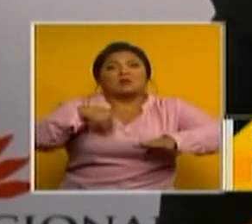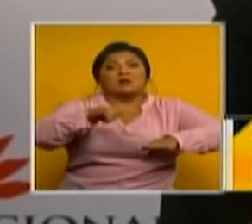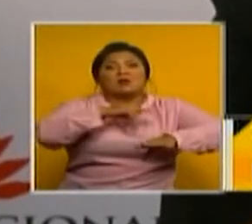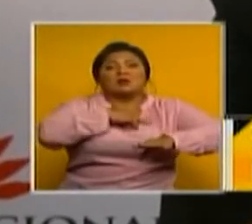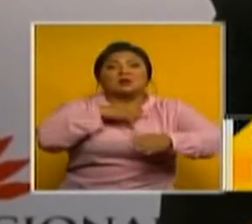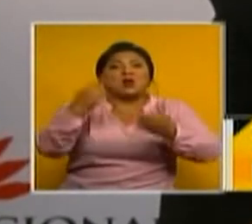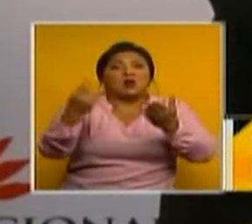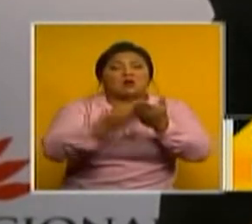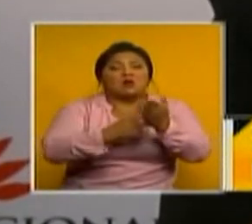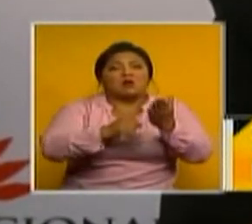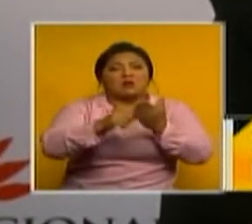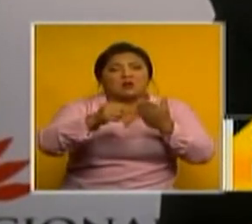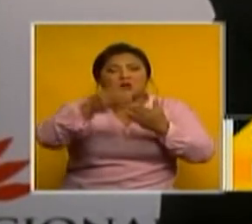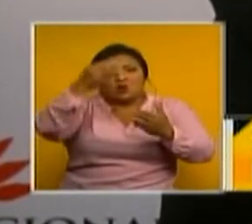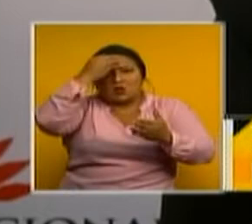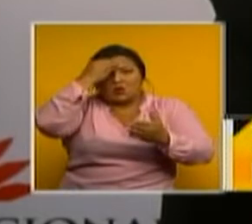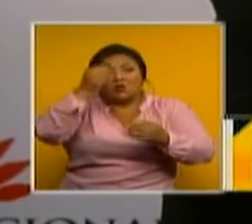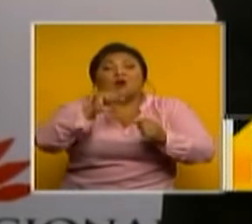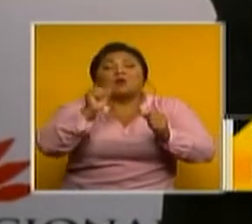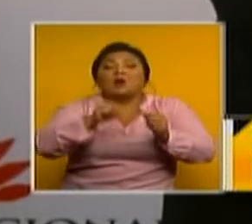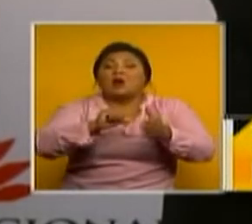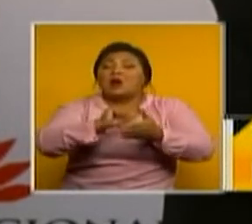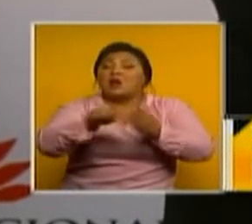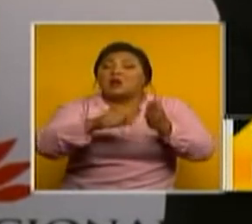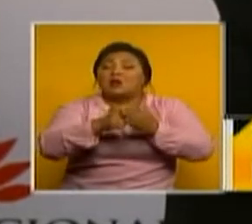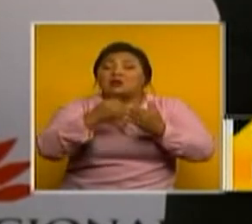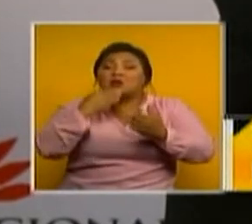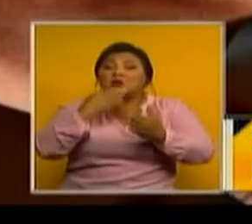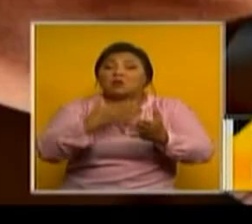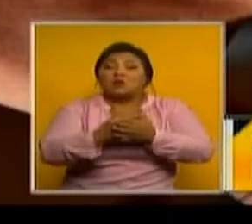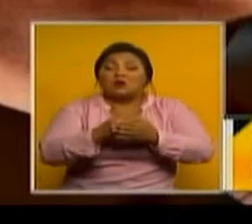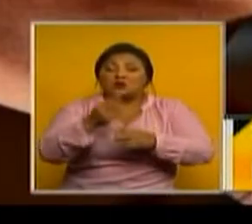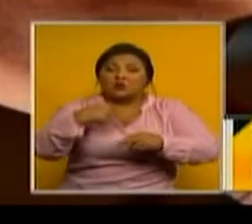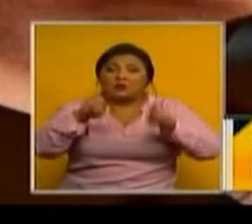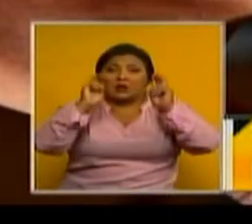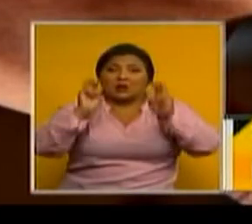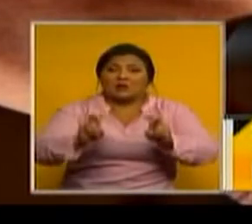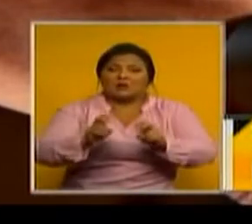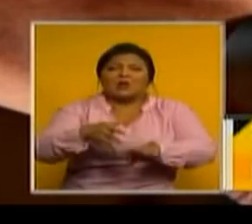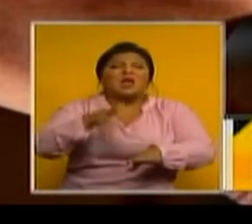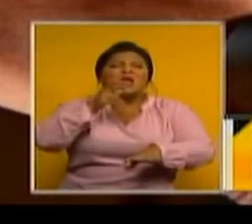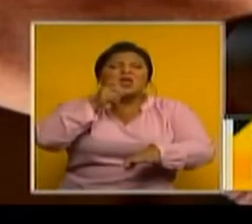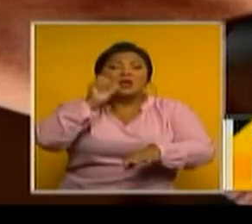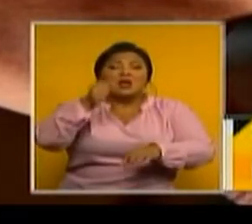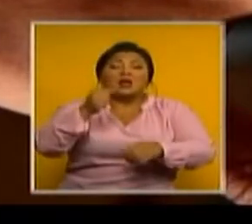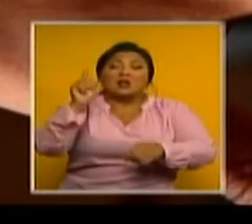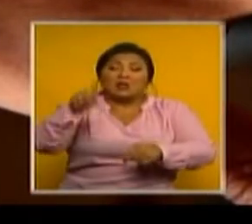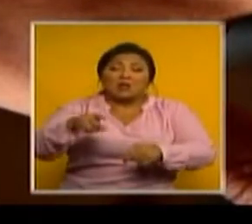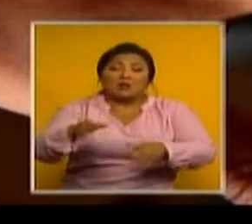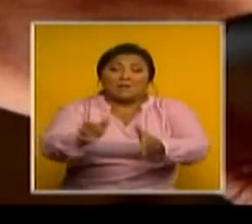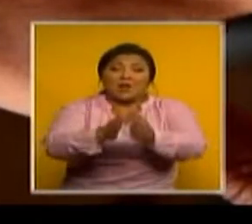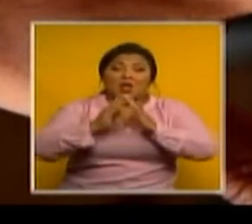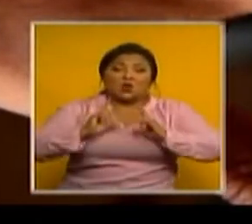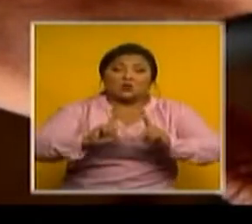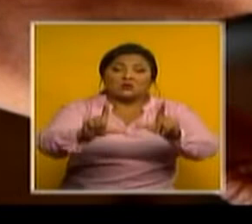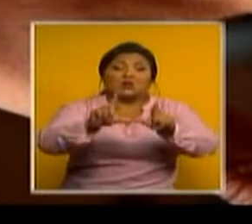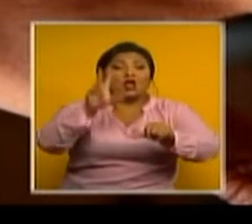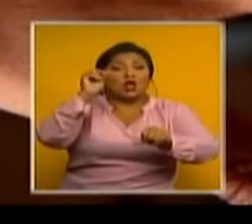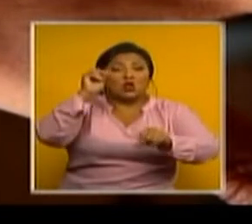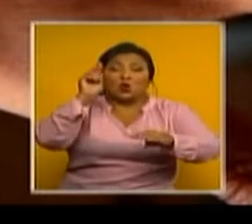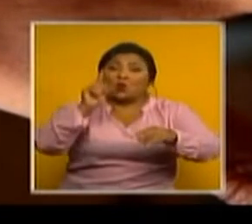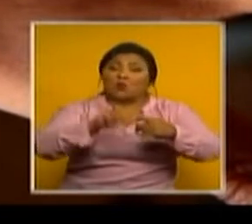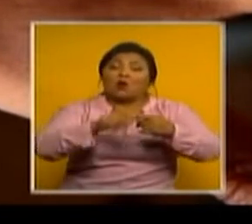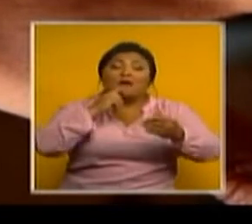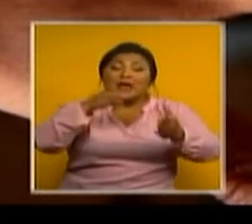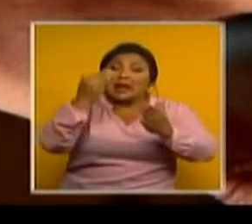reunión con el ministro de educación para poder articular con él acciones al respecto quienes deberán pedir un certificado de no constar en la